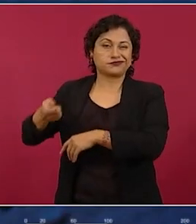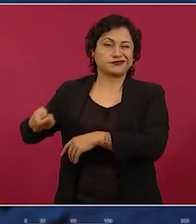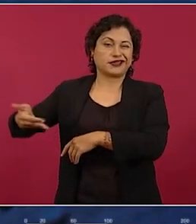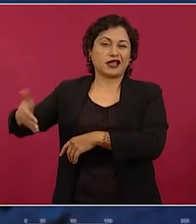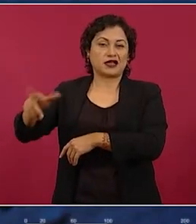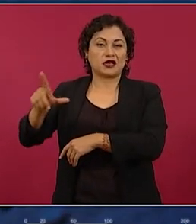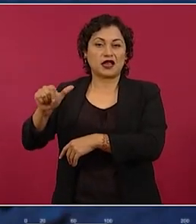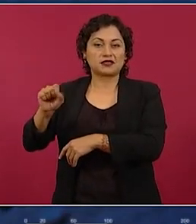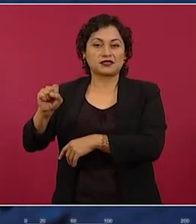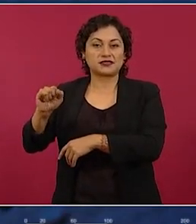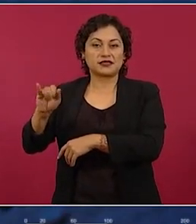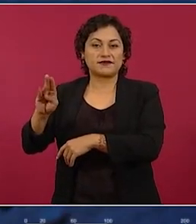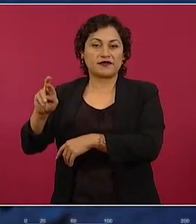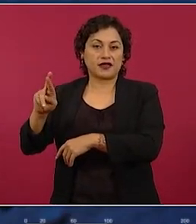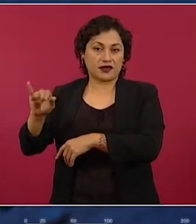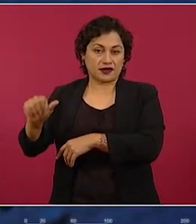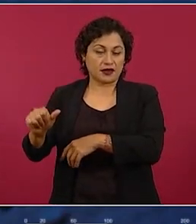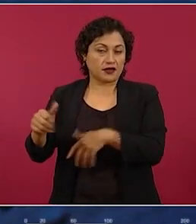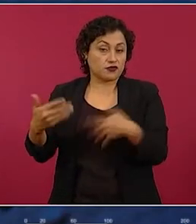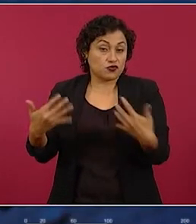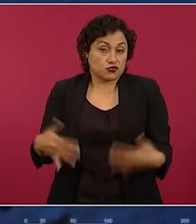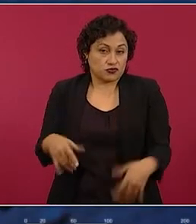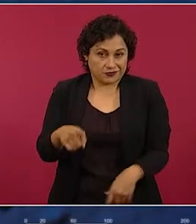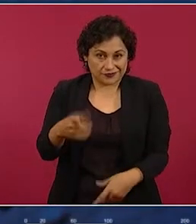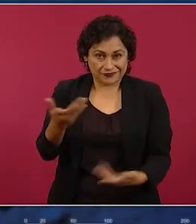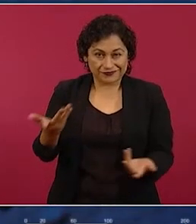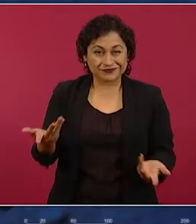Fíjense las vueltas que da la vida.